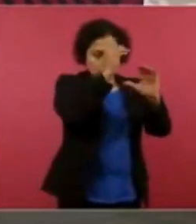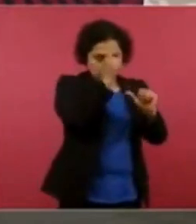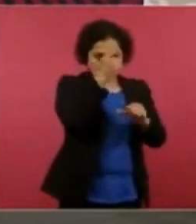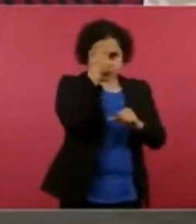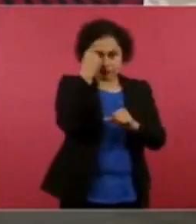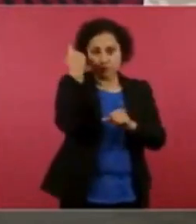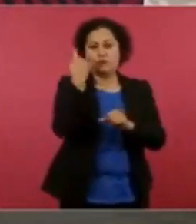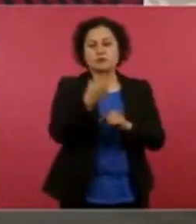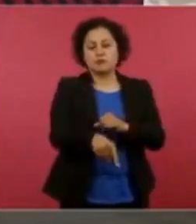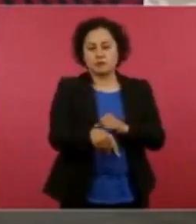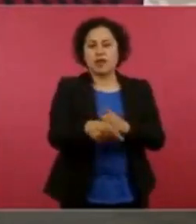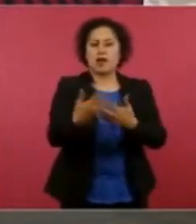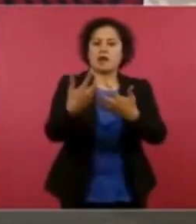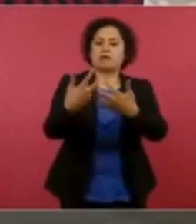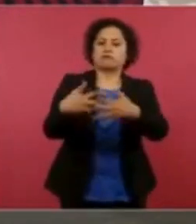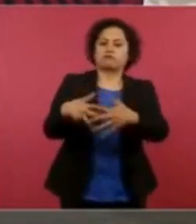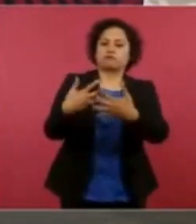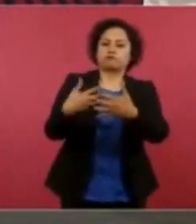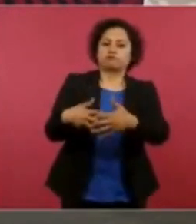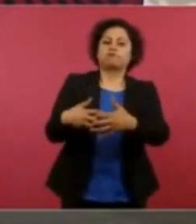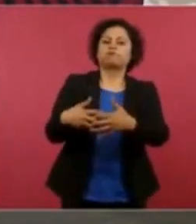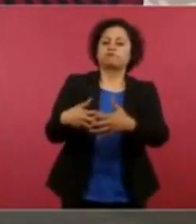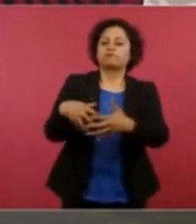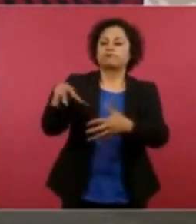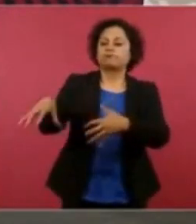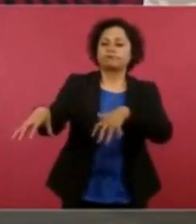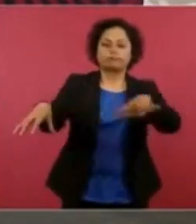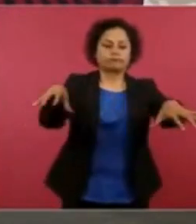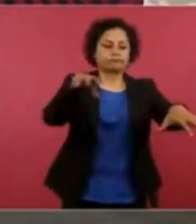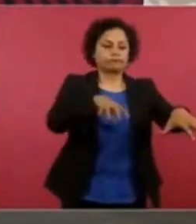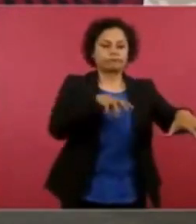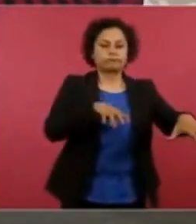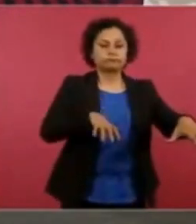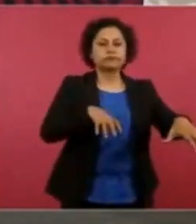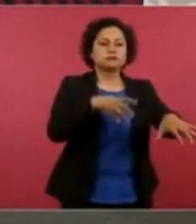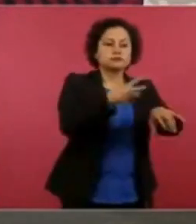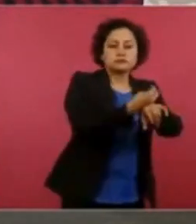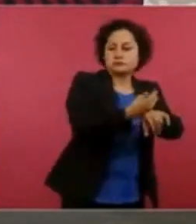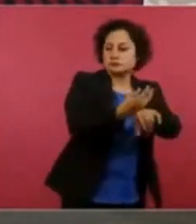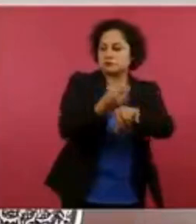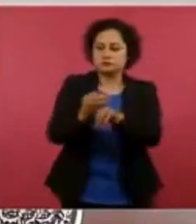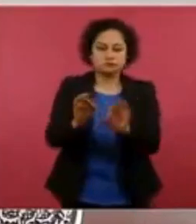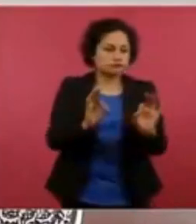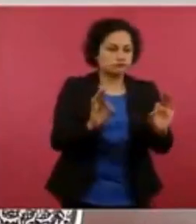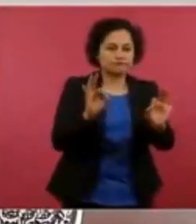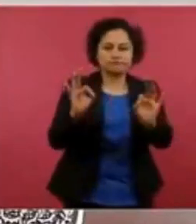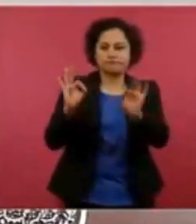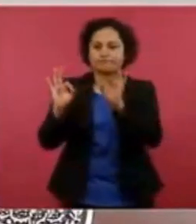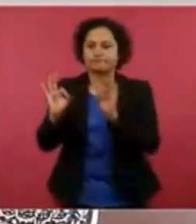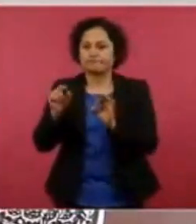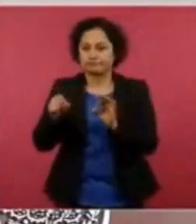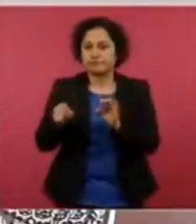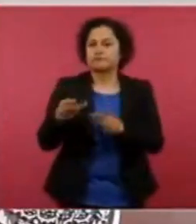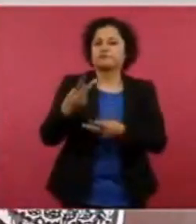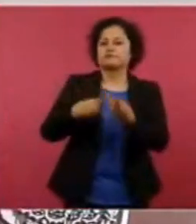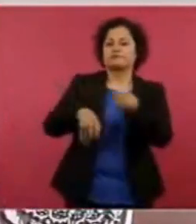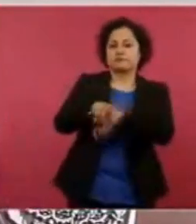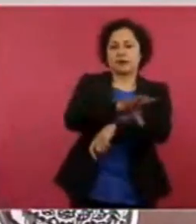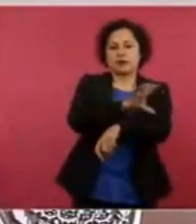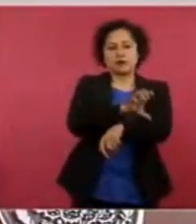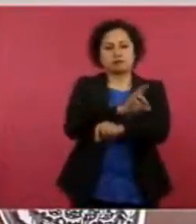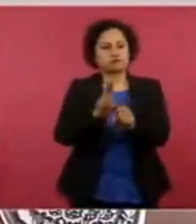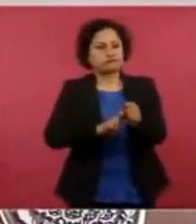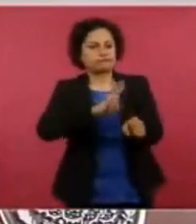las plantas en buen estado, todas las plantas de generación y que todos